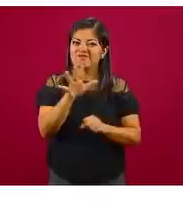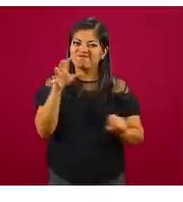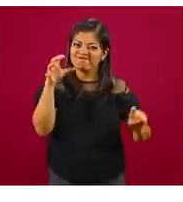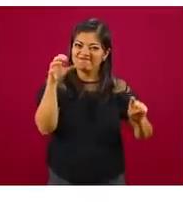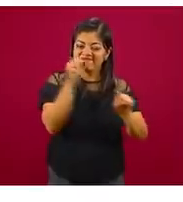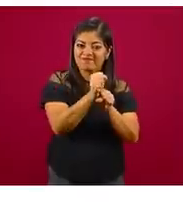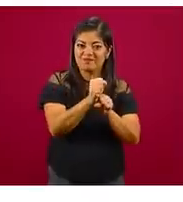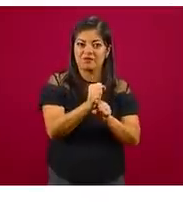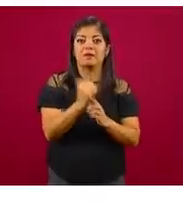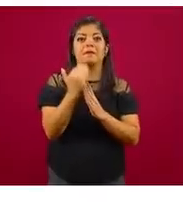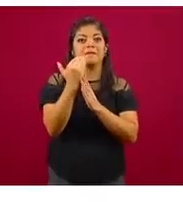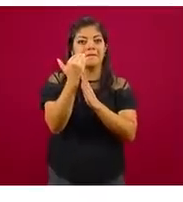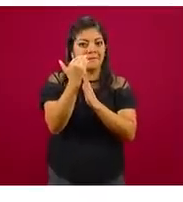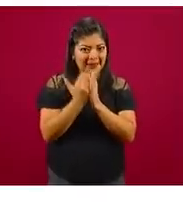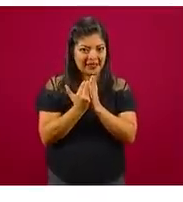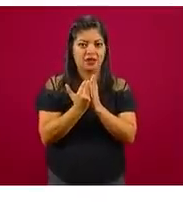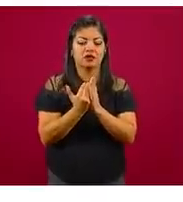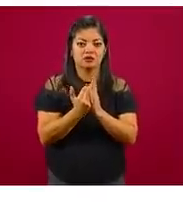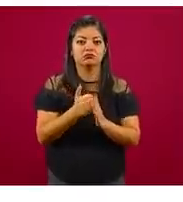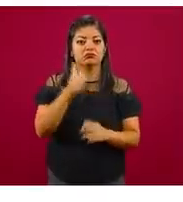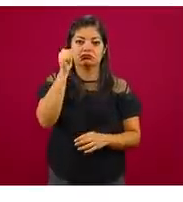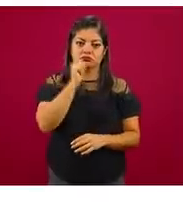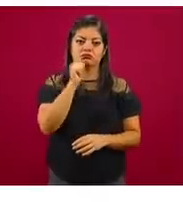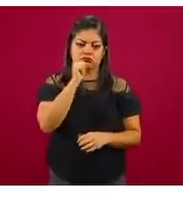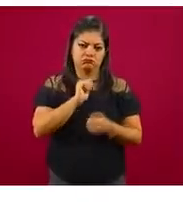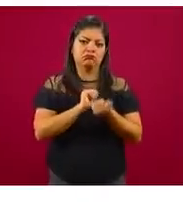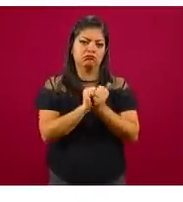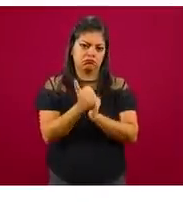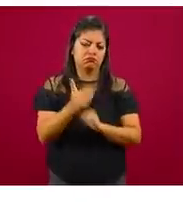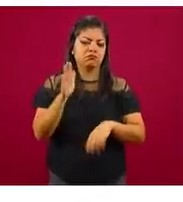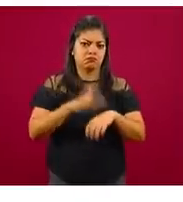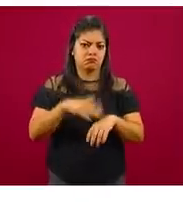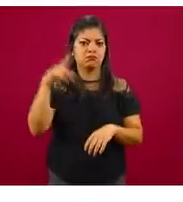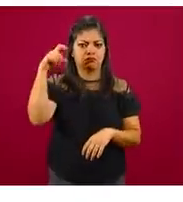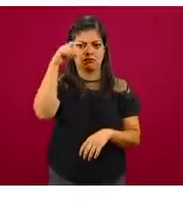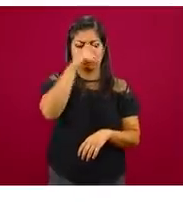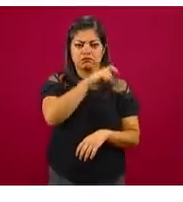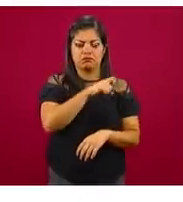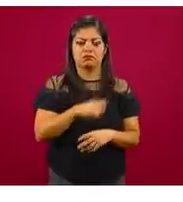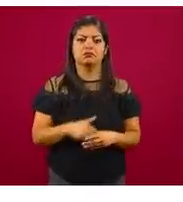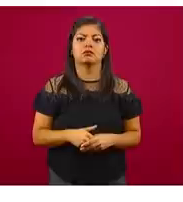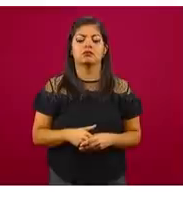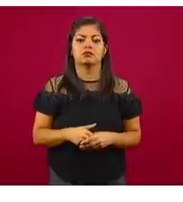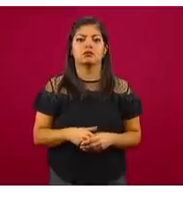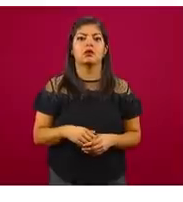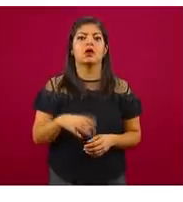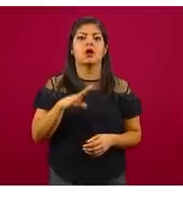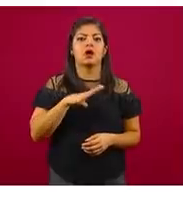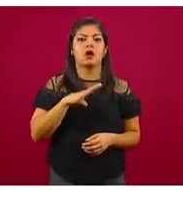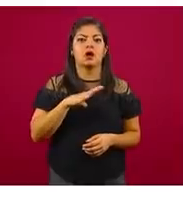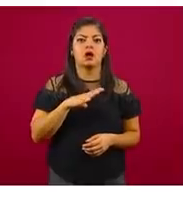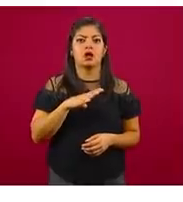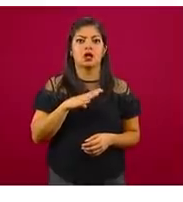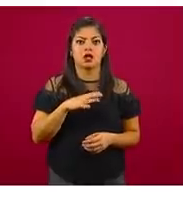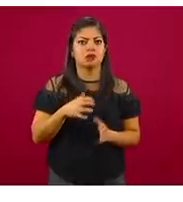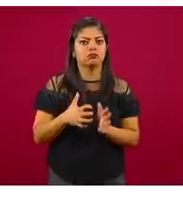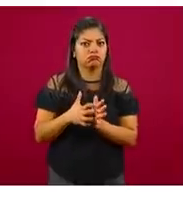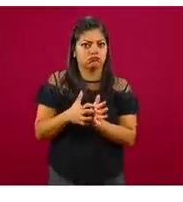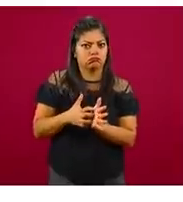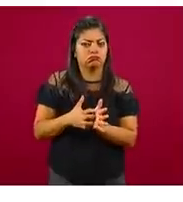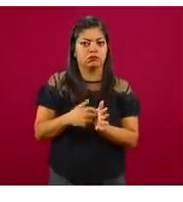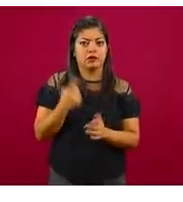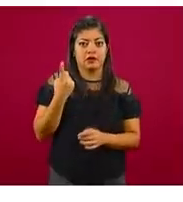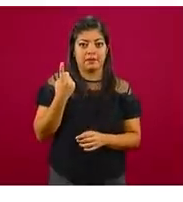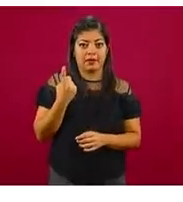Obviamente, esa reducción cada vez es más compleja. Tenemos ahorros a partir del 1 de